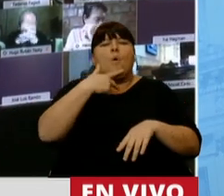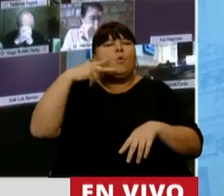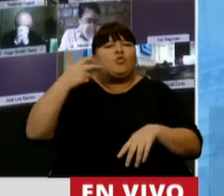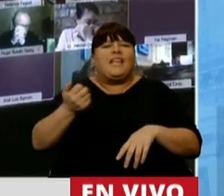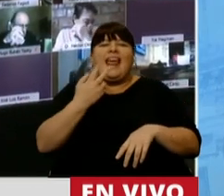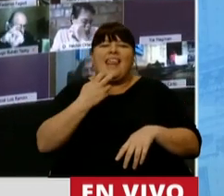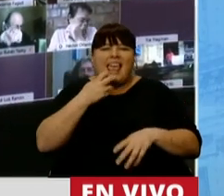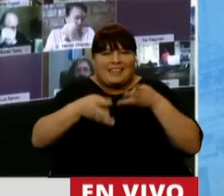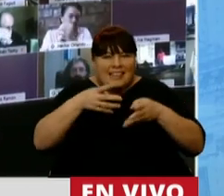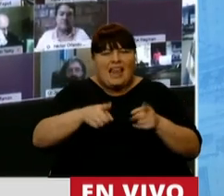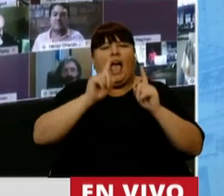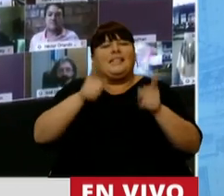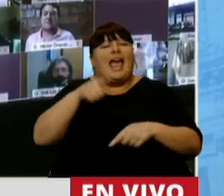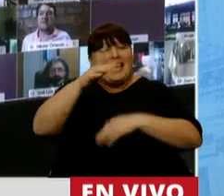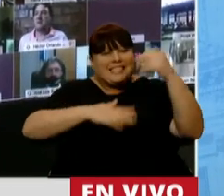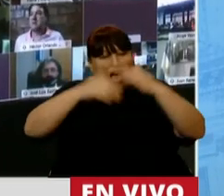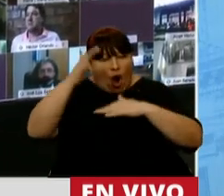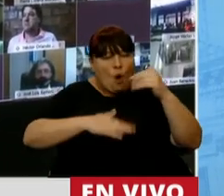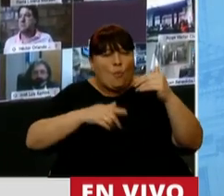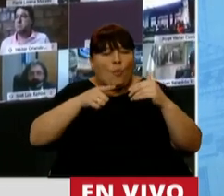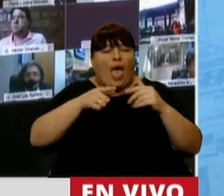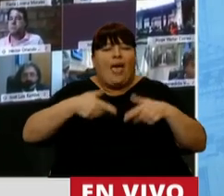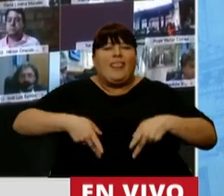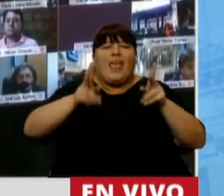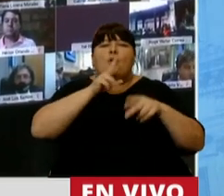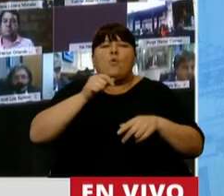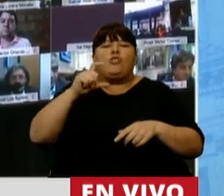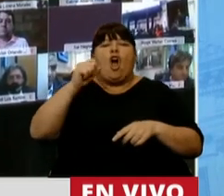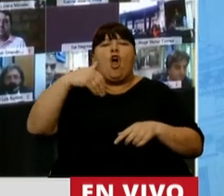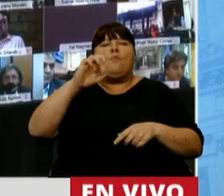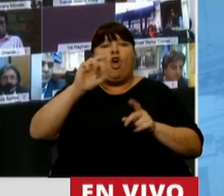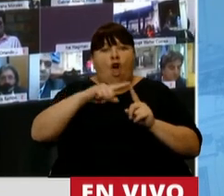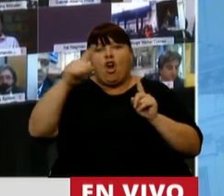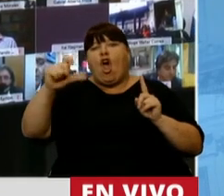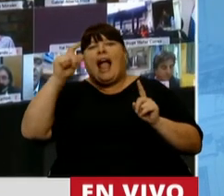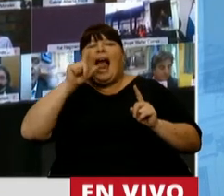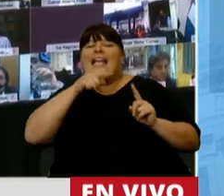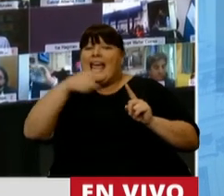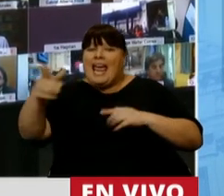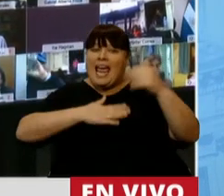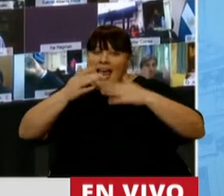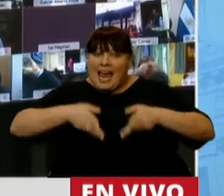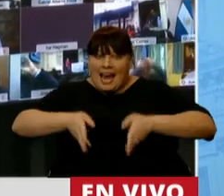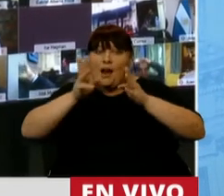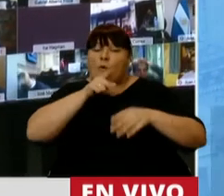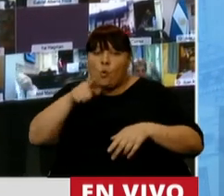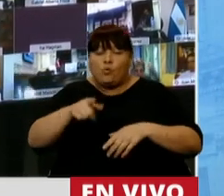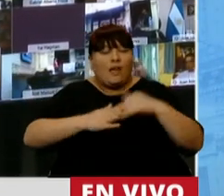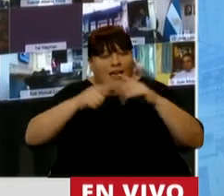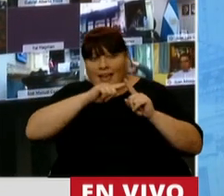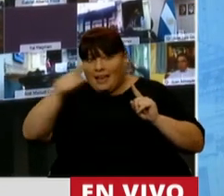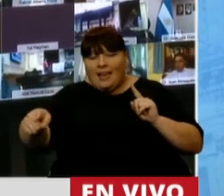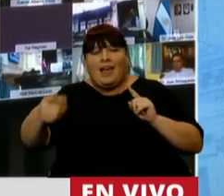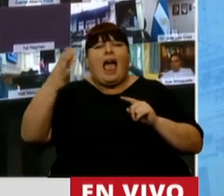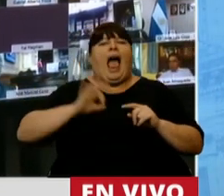termoeléctrica, queremos que esa obra de la autovía Comodoro Caleta, queremos que esa obra de la autovía Comodoro Caleta,